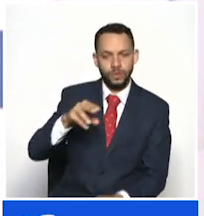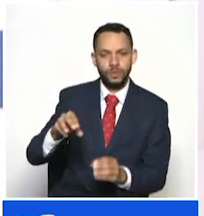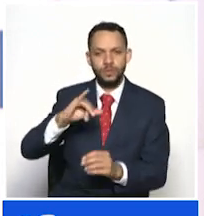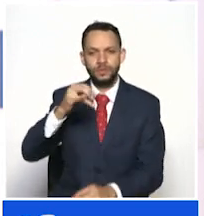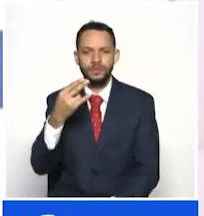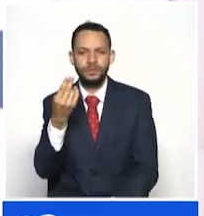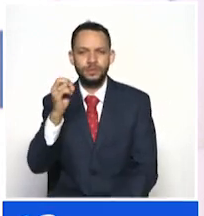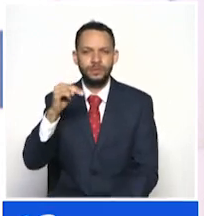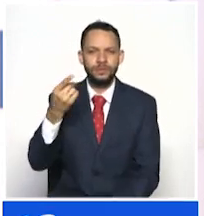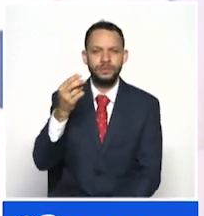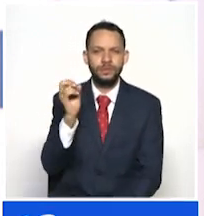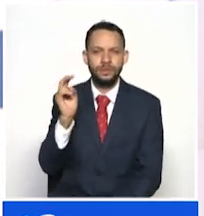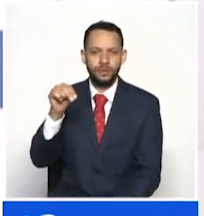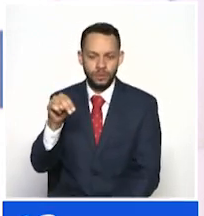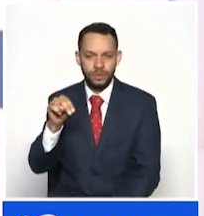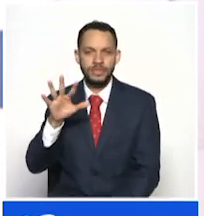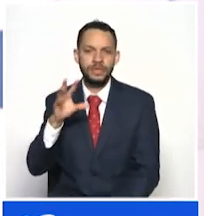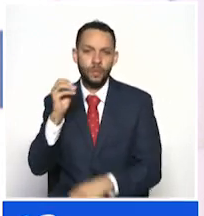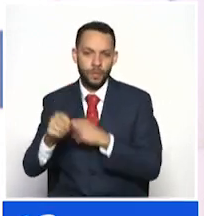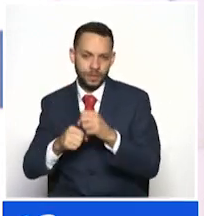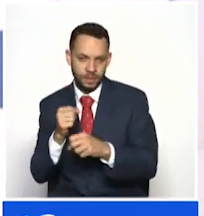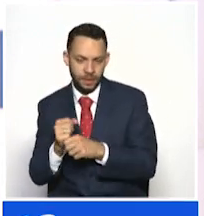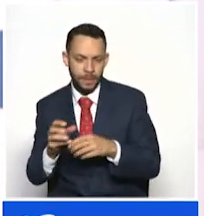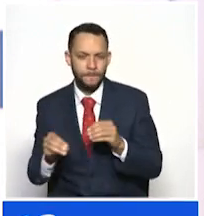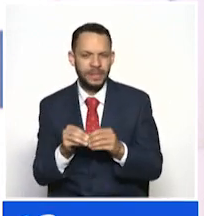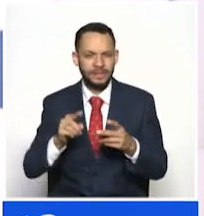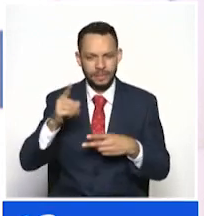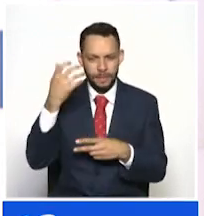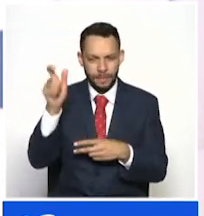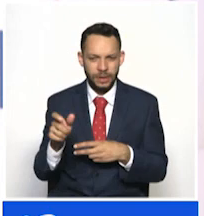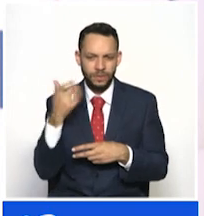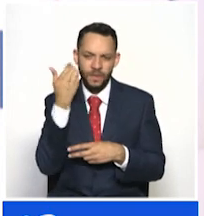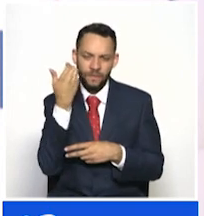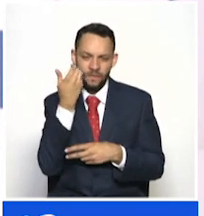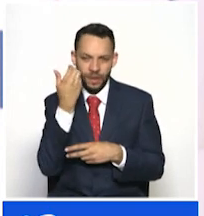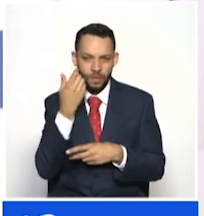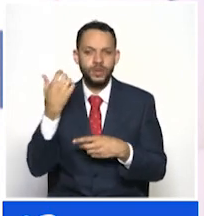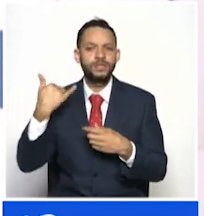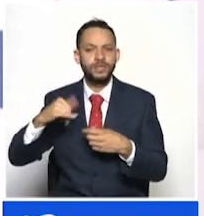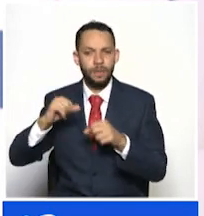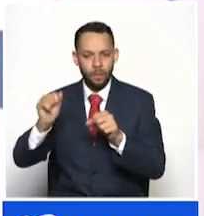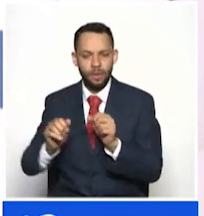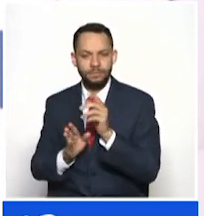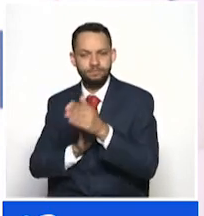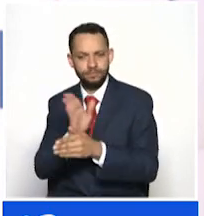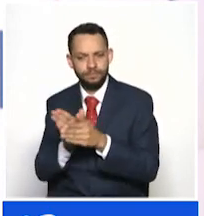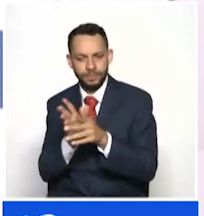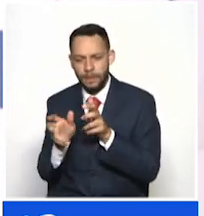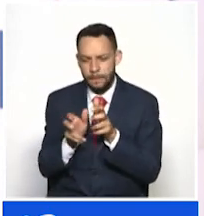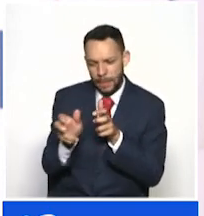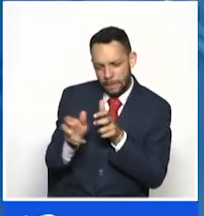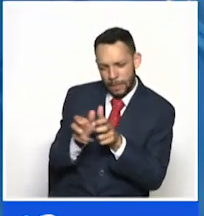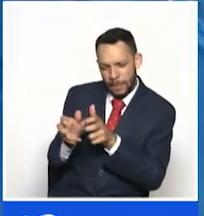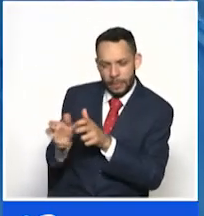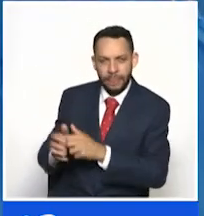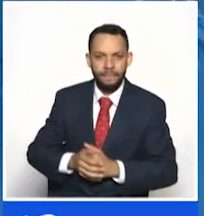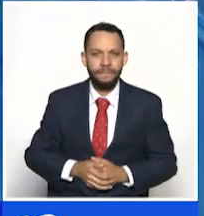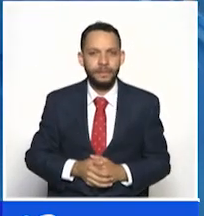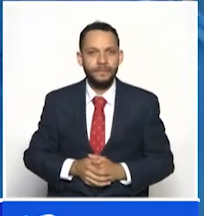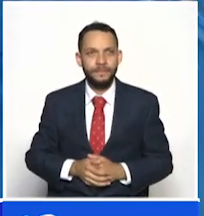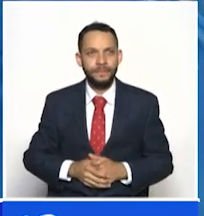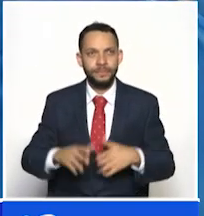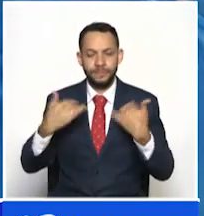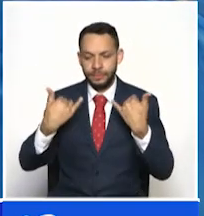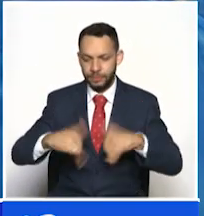50 años y la población con comorbilidades entre los 16 y 49 años de edad. La